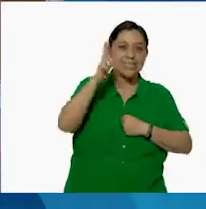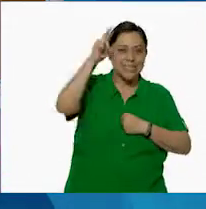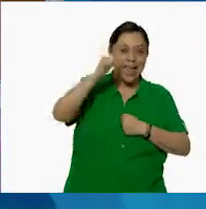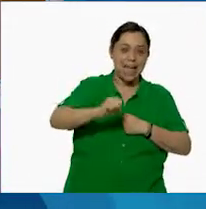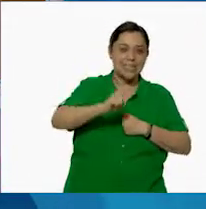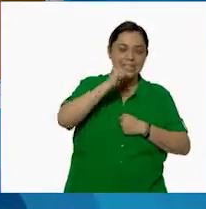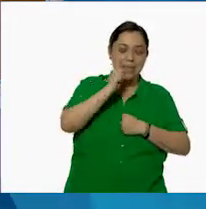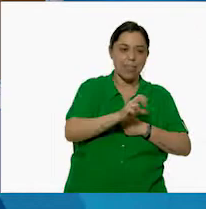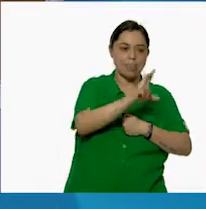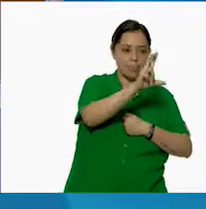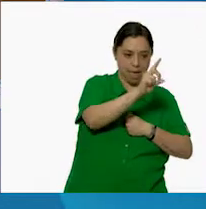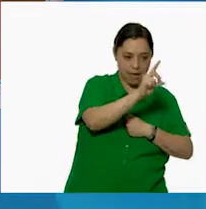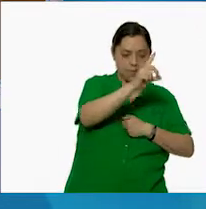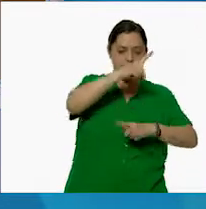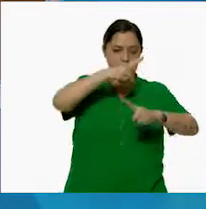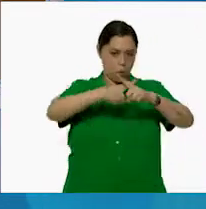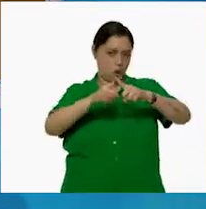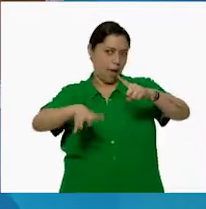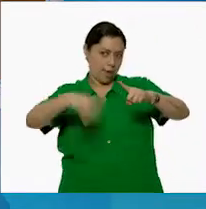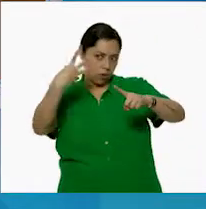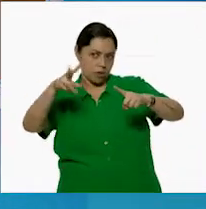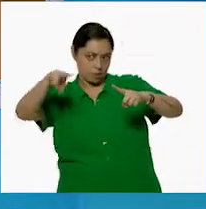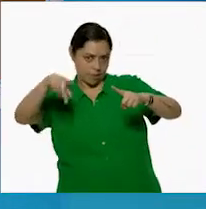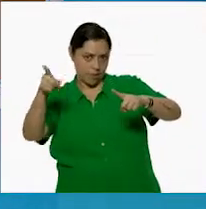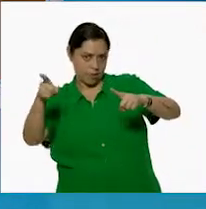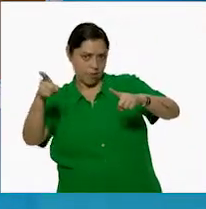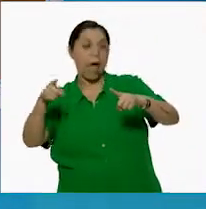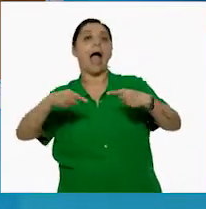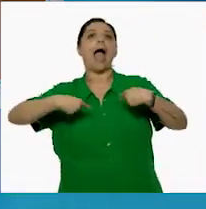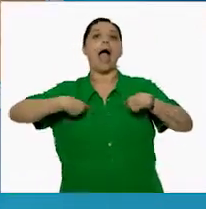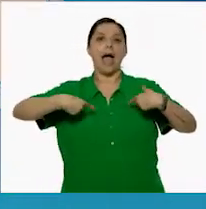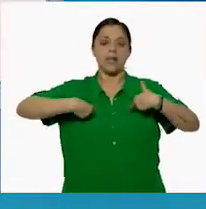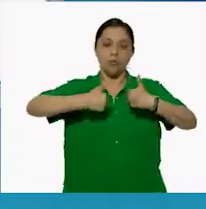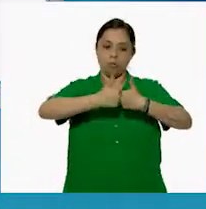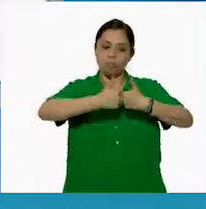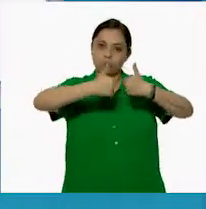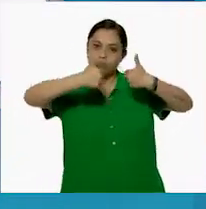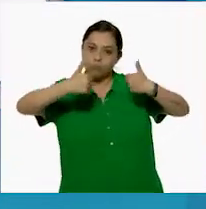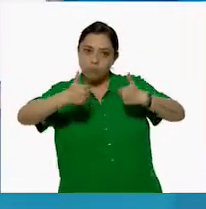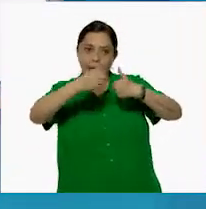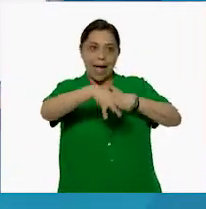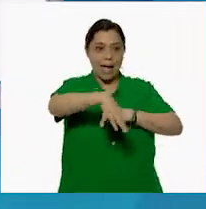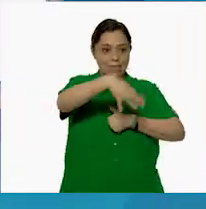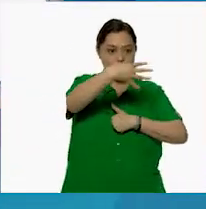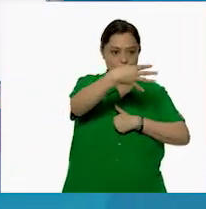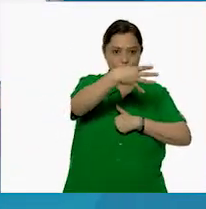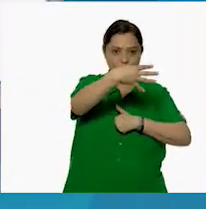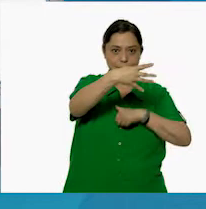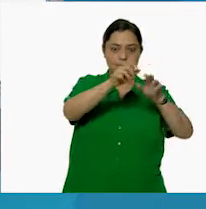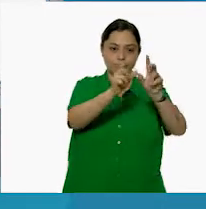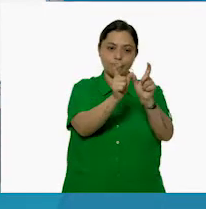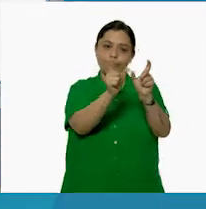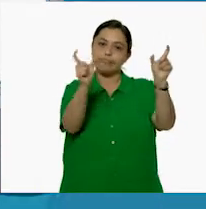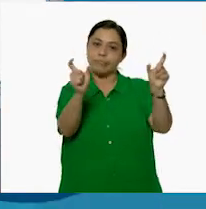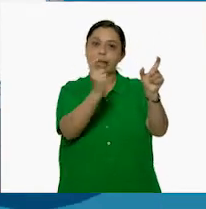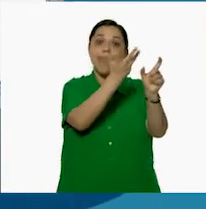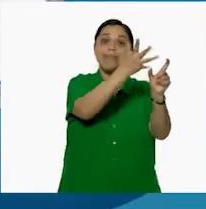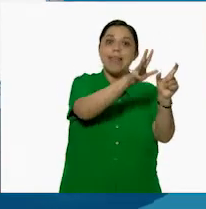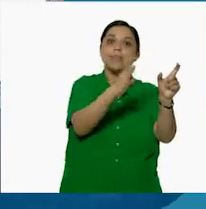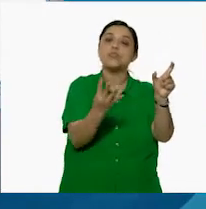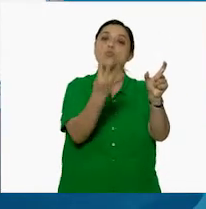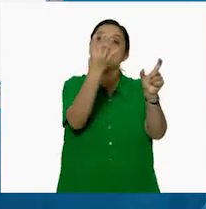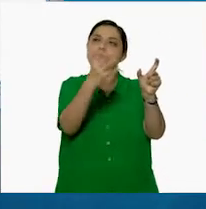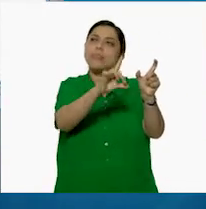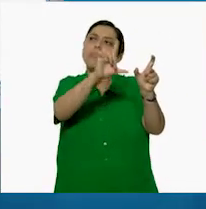30 por 14, ¿cierto? Sí. Bueno, yo separé el 14 en 10 y en 4. ¿Y luego? Pues luego